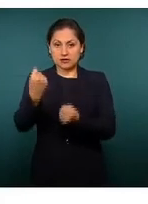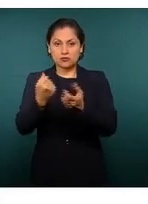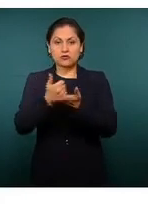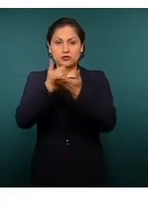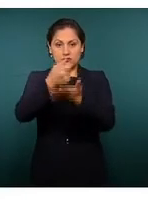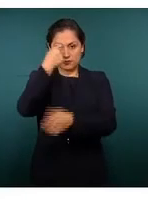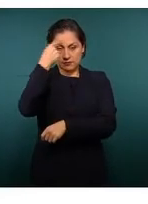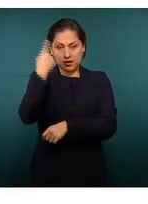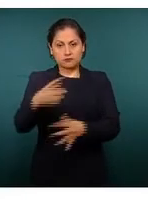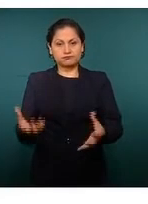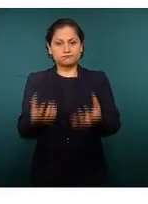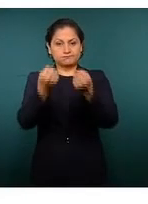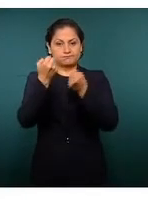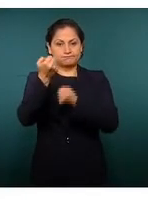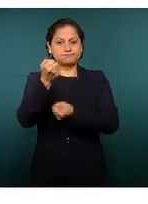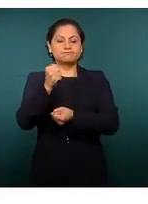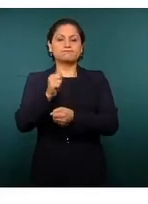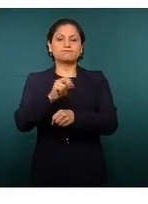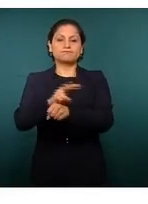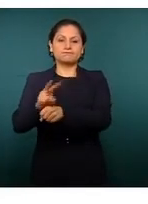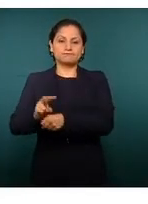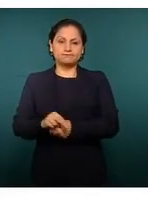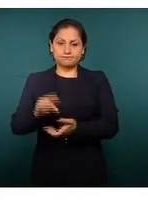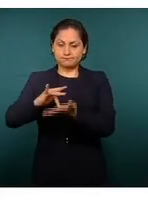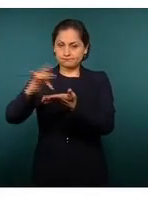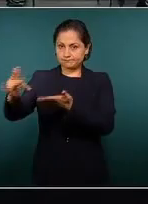Muchas gracias. Gracias, señor presidente.